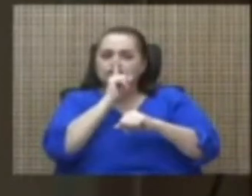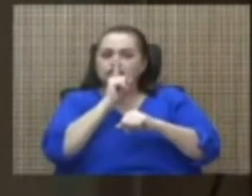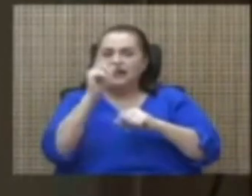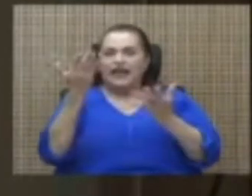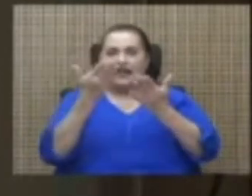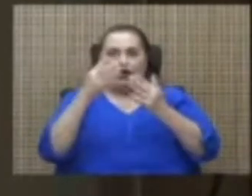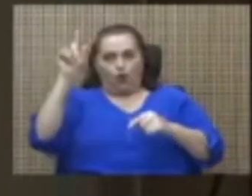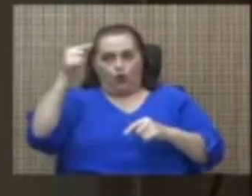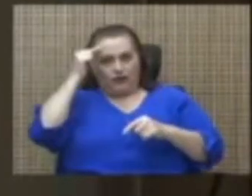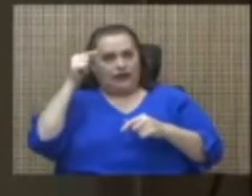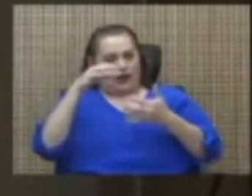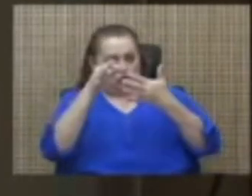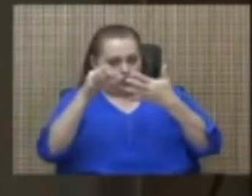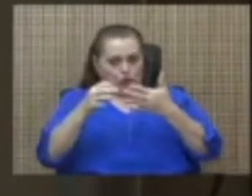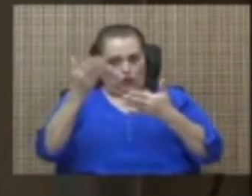eso fue que fue electo. Muchas gracias, señor presidente. señor presidente.